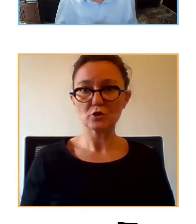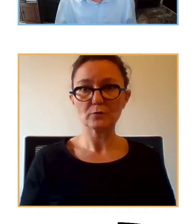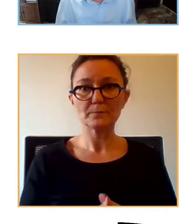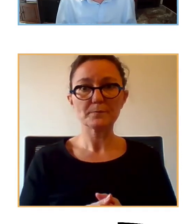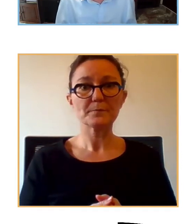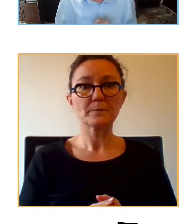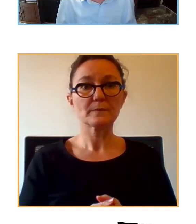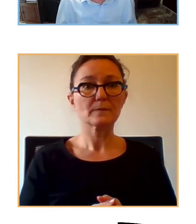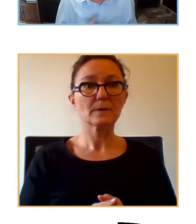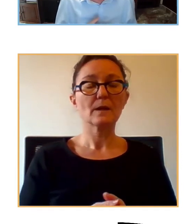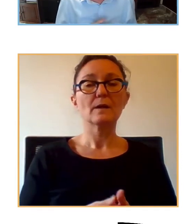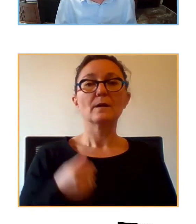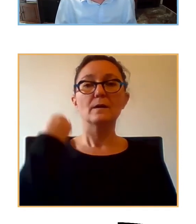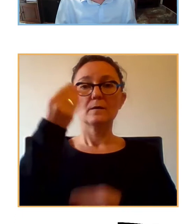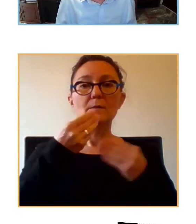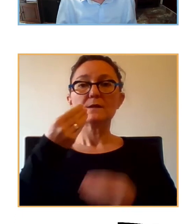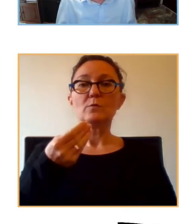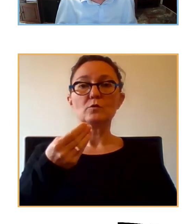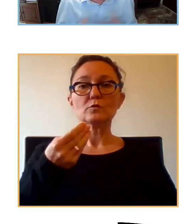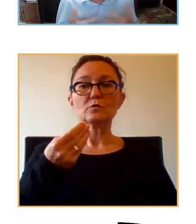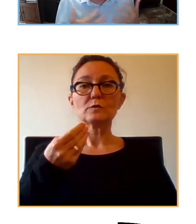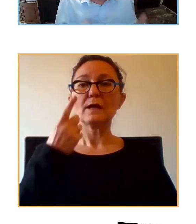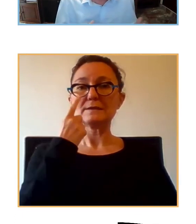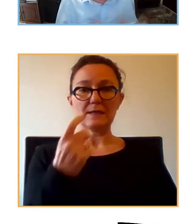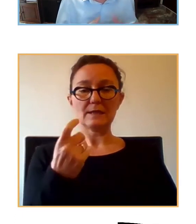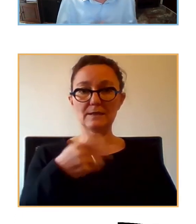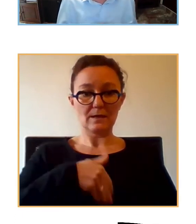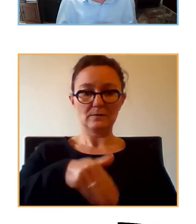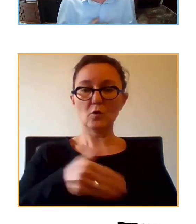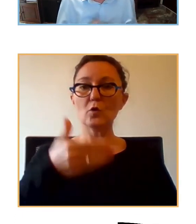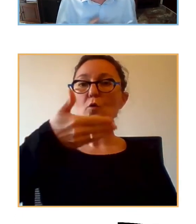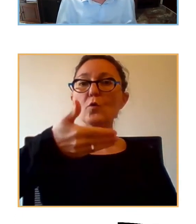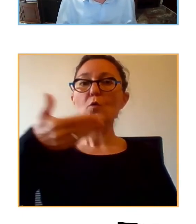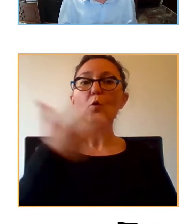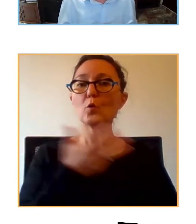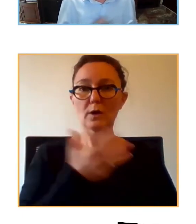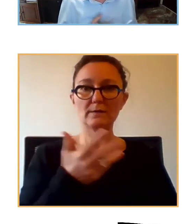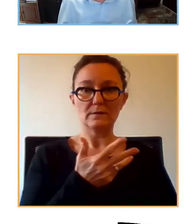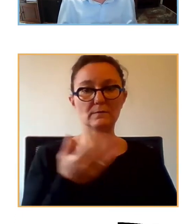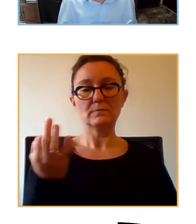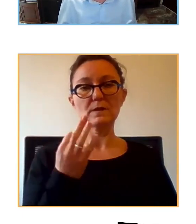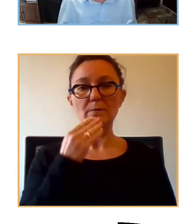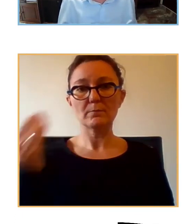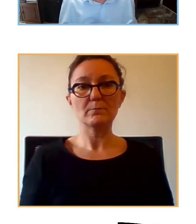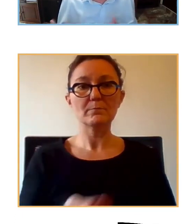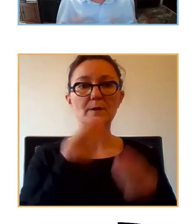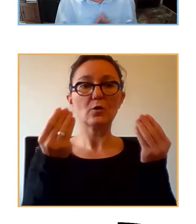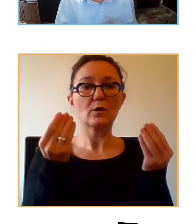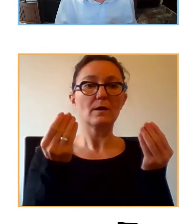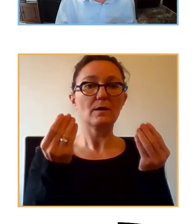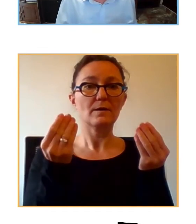por tanto, creemos necesario urgentemente que se preste atención a la mejora de esa